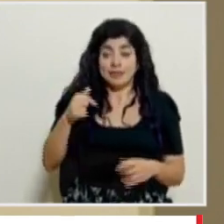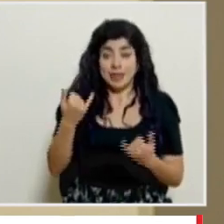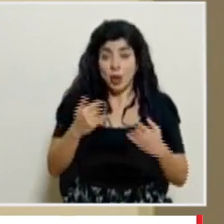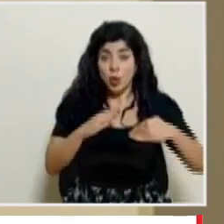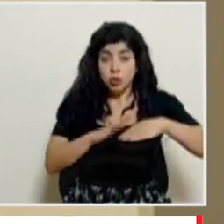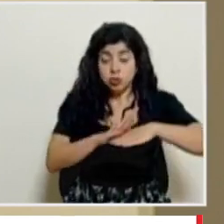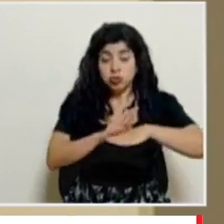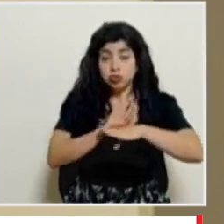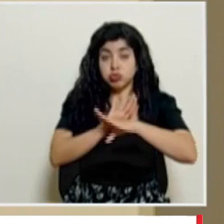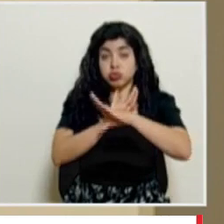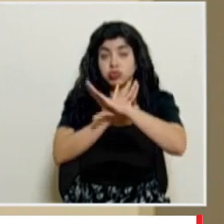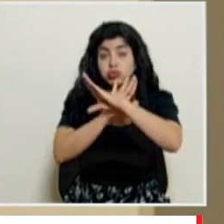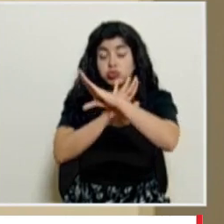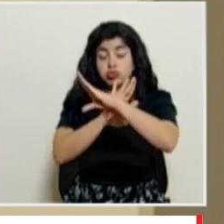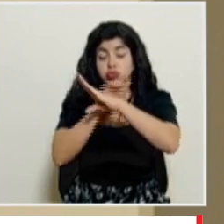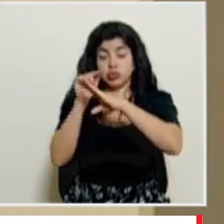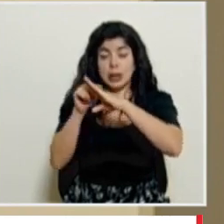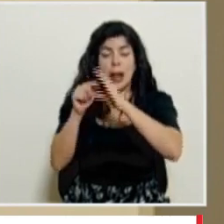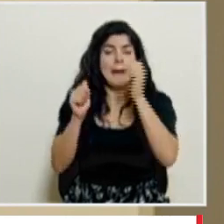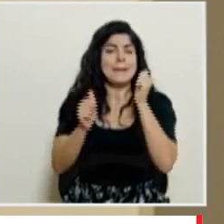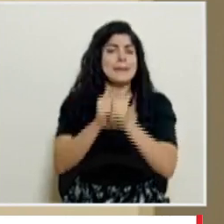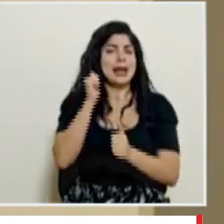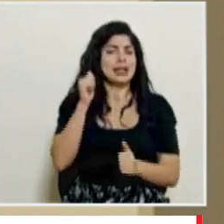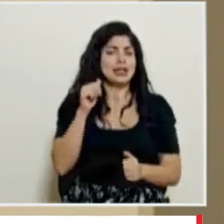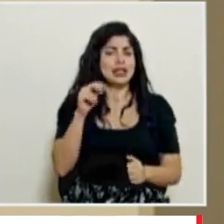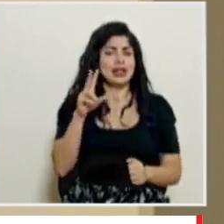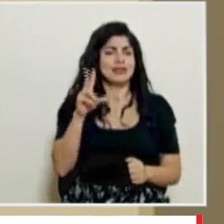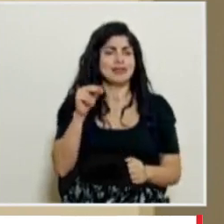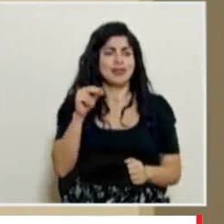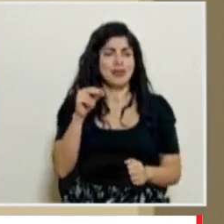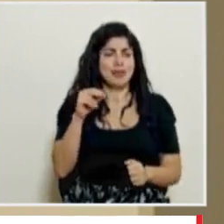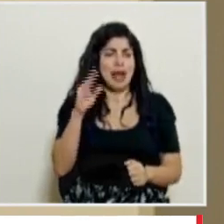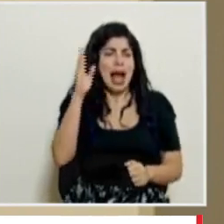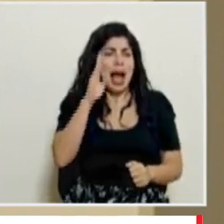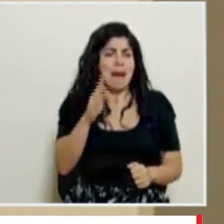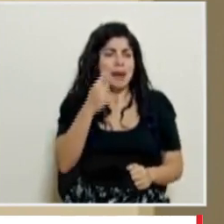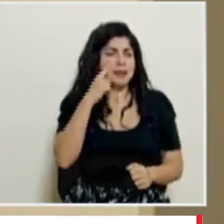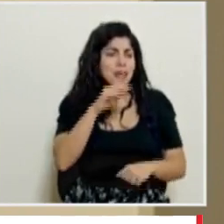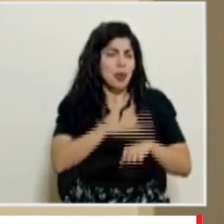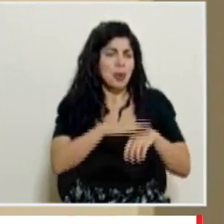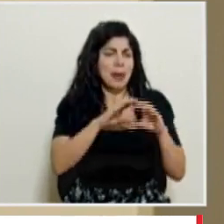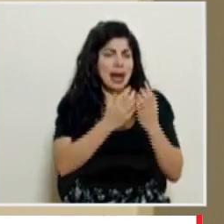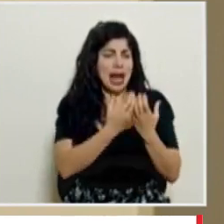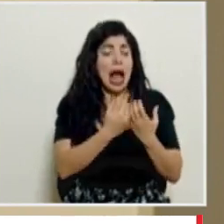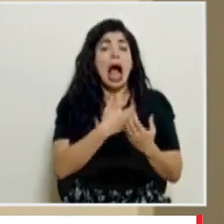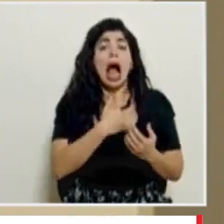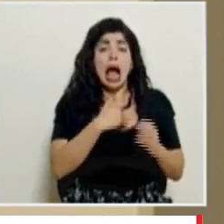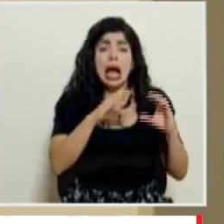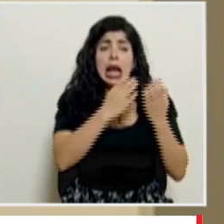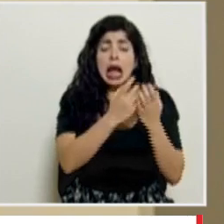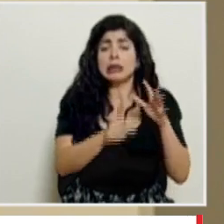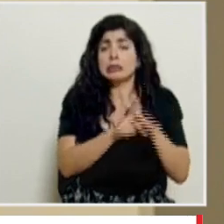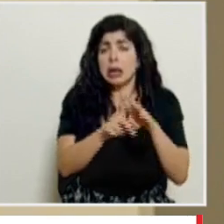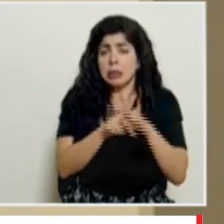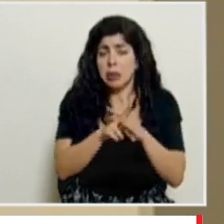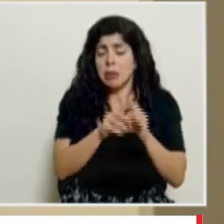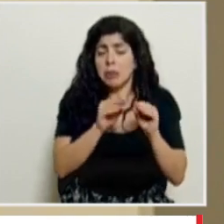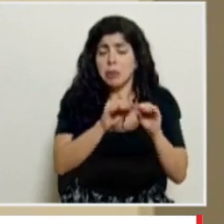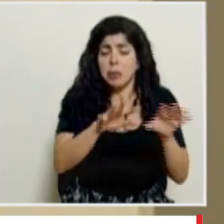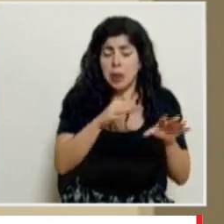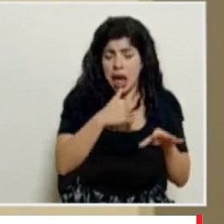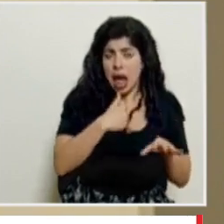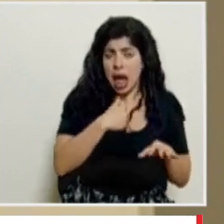curva que estamos viendo hoy en su gran mayoría no es no es jamás por las clases si han habido casos y eventualmente han habido brotes